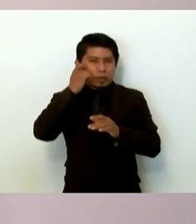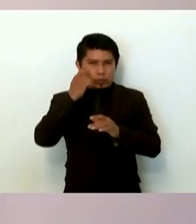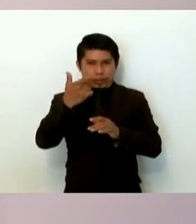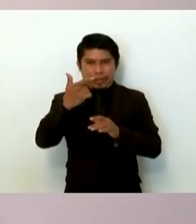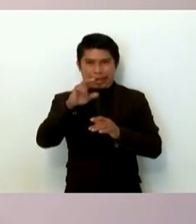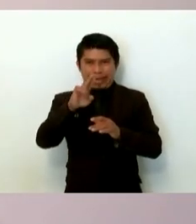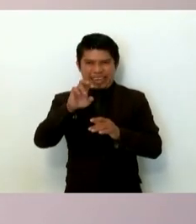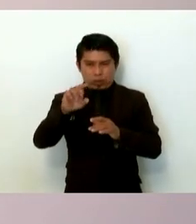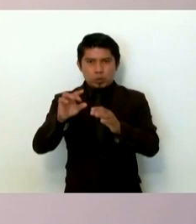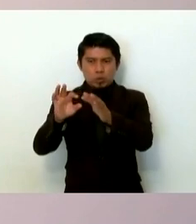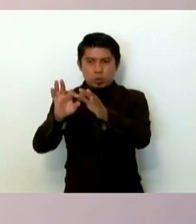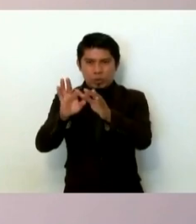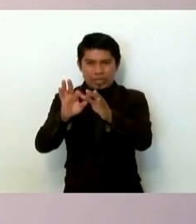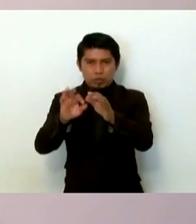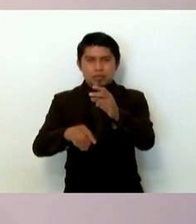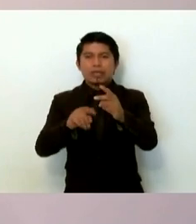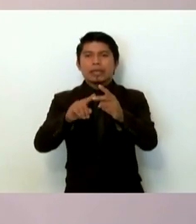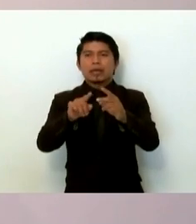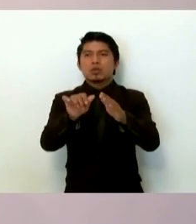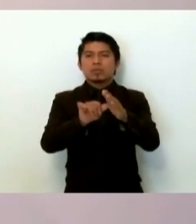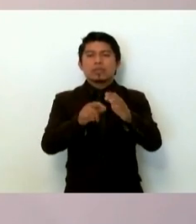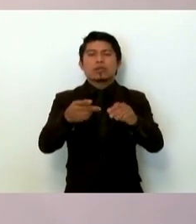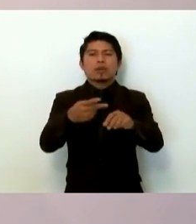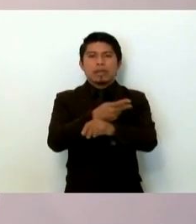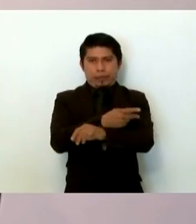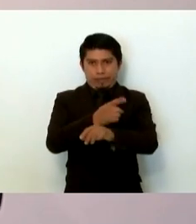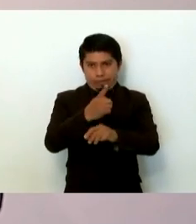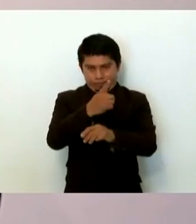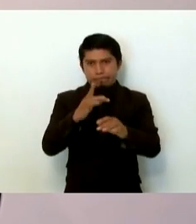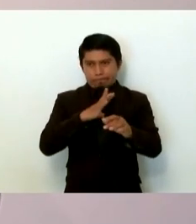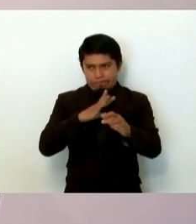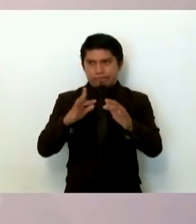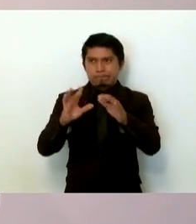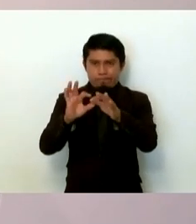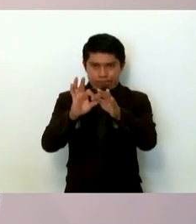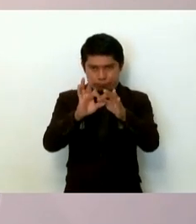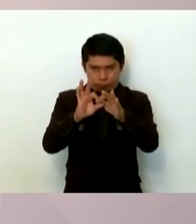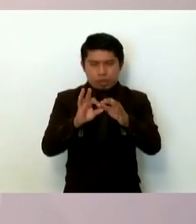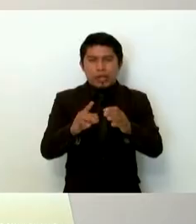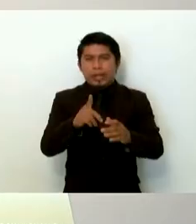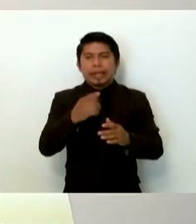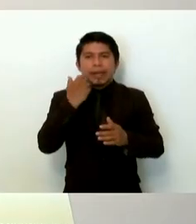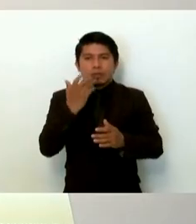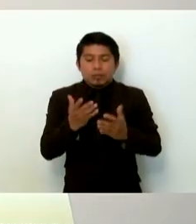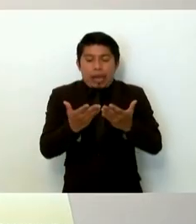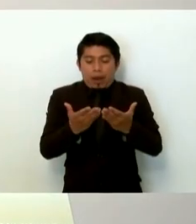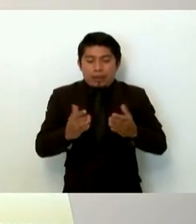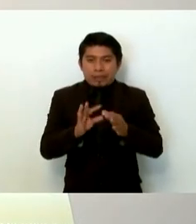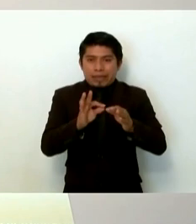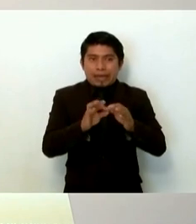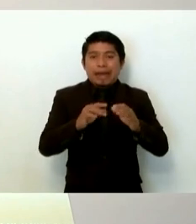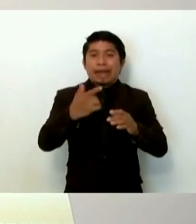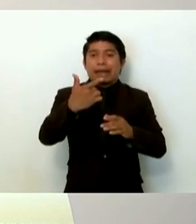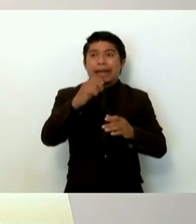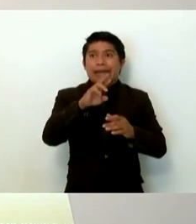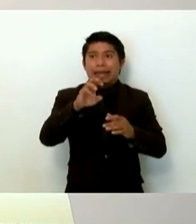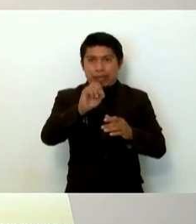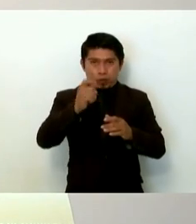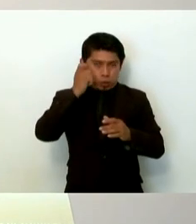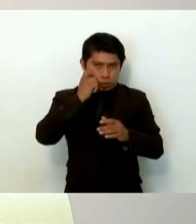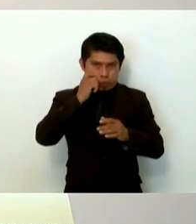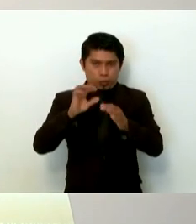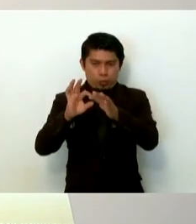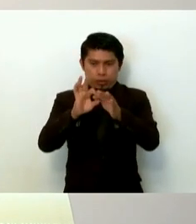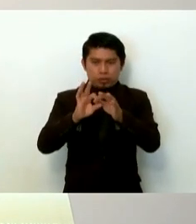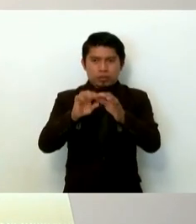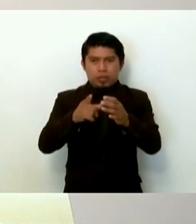y en la fecha donde se presentaron los hechos. Y queremos subrayar que Guerreros Unidos mantenía una importante